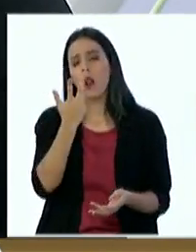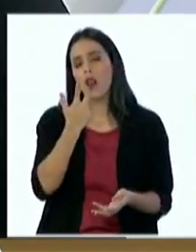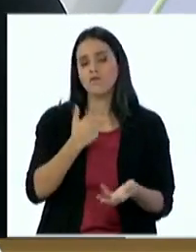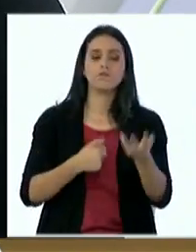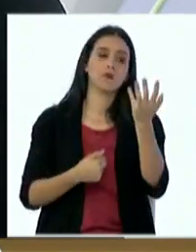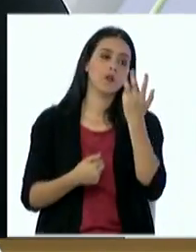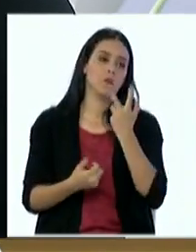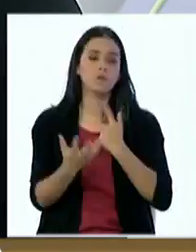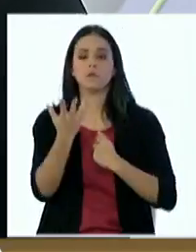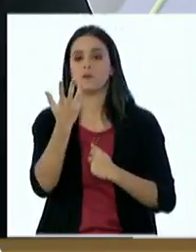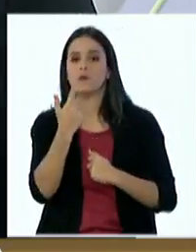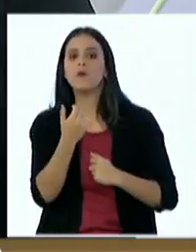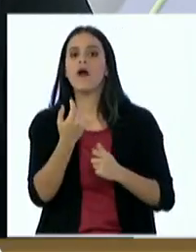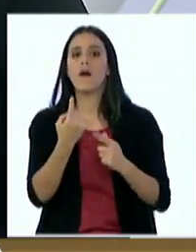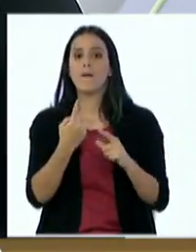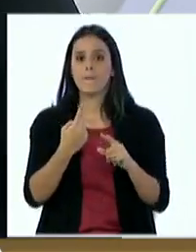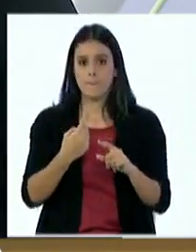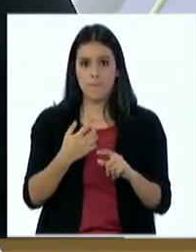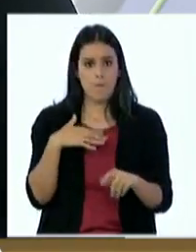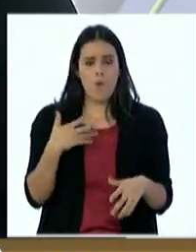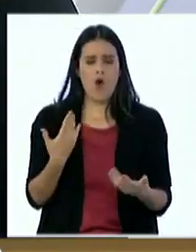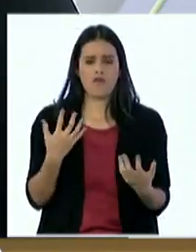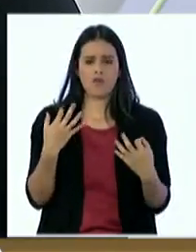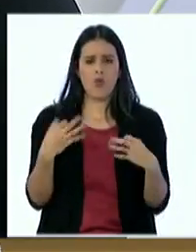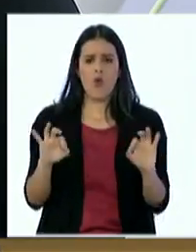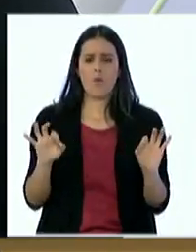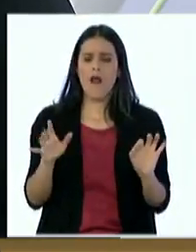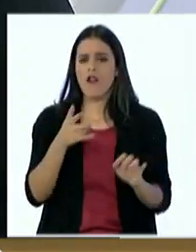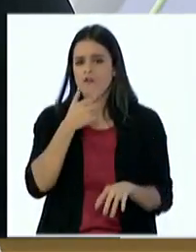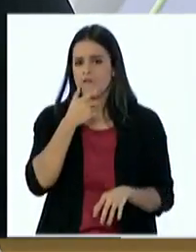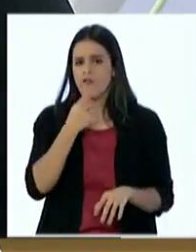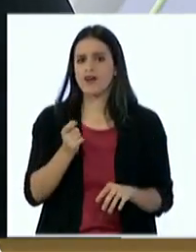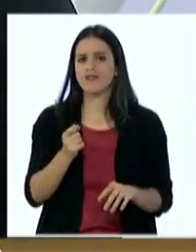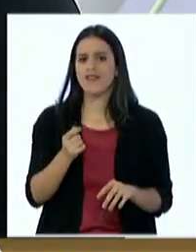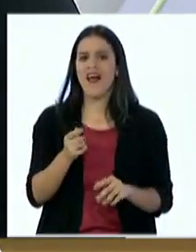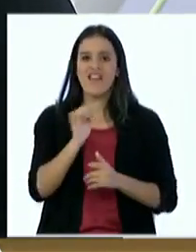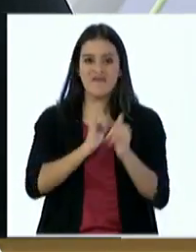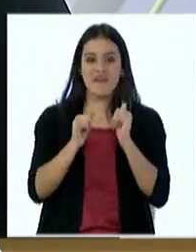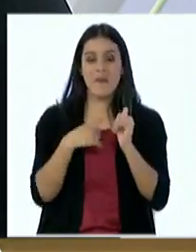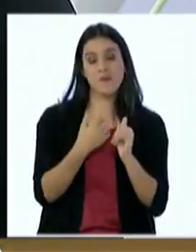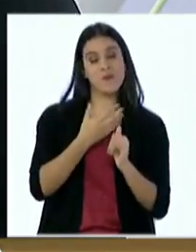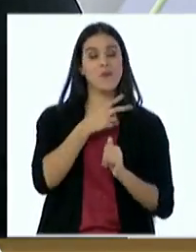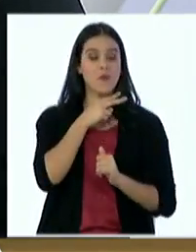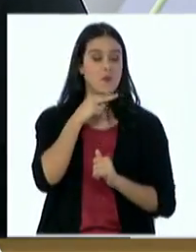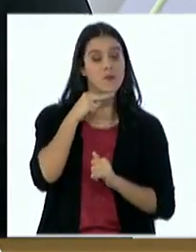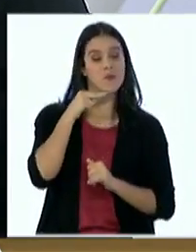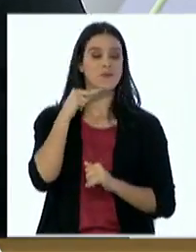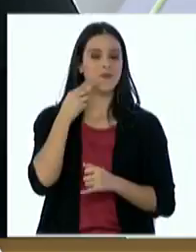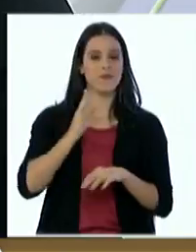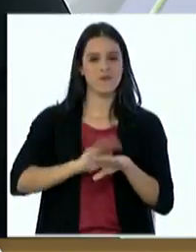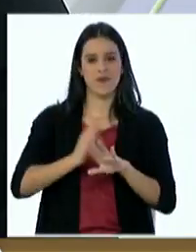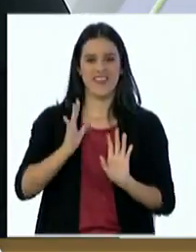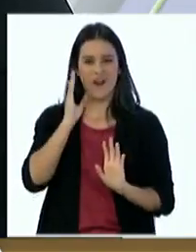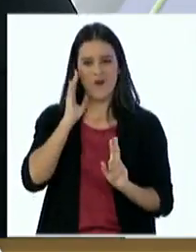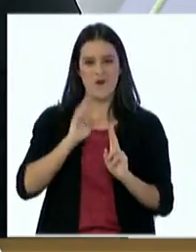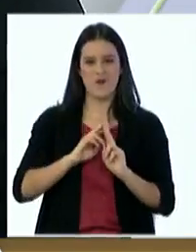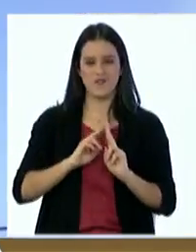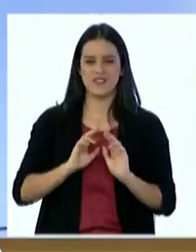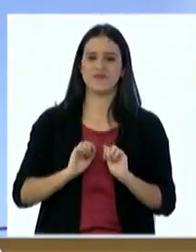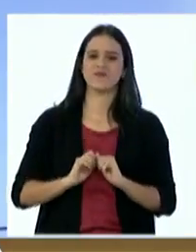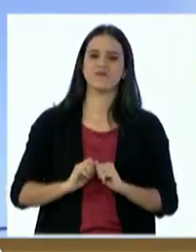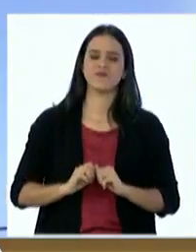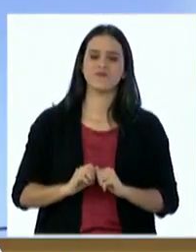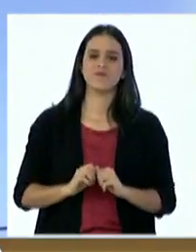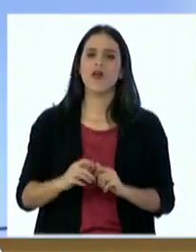consume de manera habitual limón esto no va a afectar para nada más bien el bebé le va a agradar porque es el sabor que ya él conoce Por Instagram